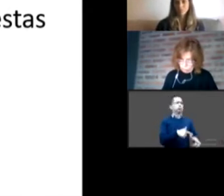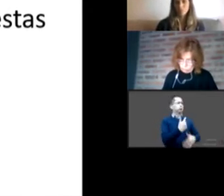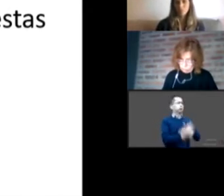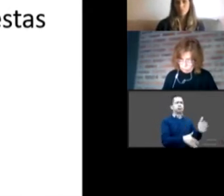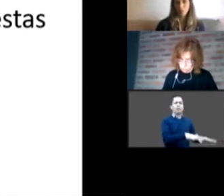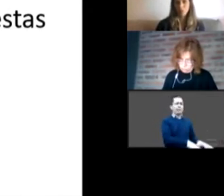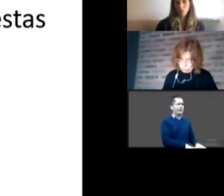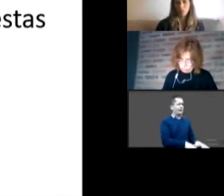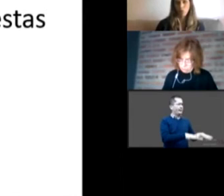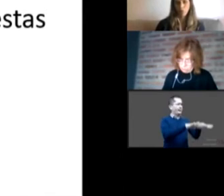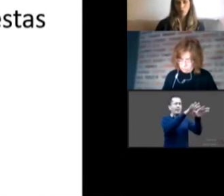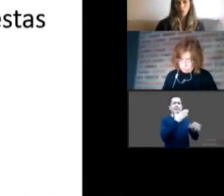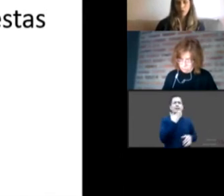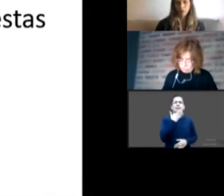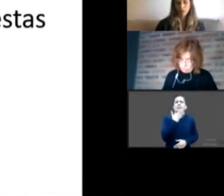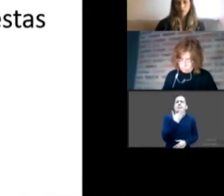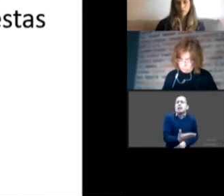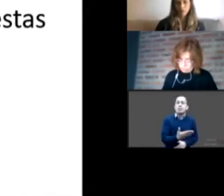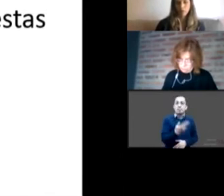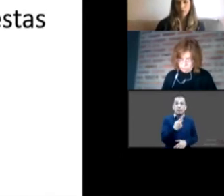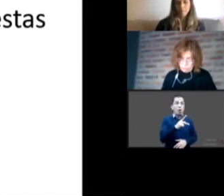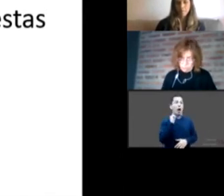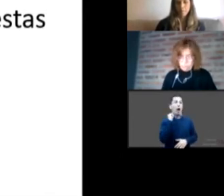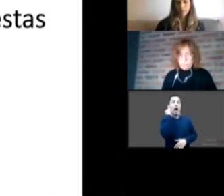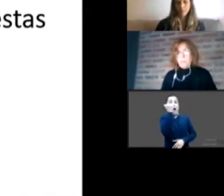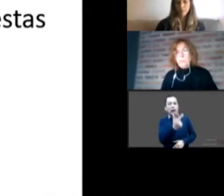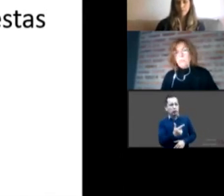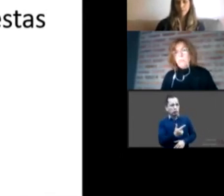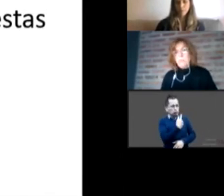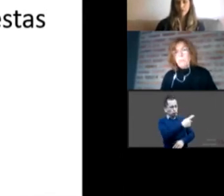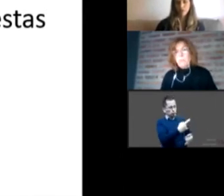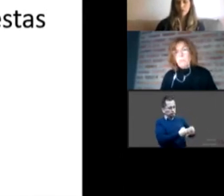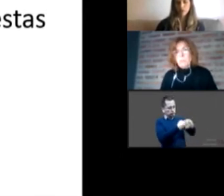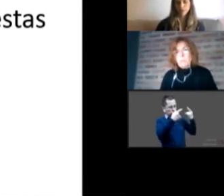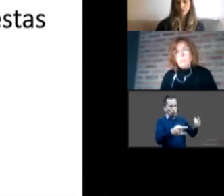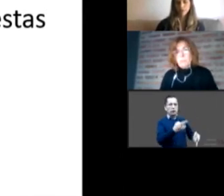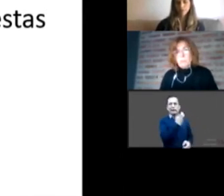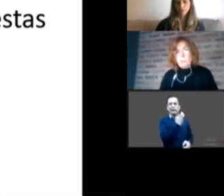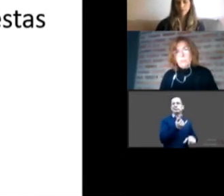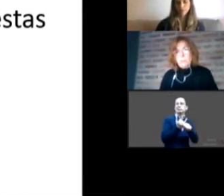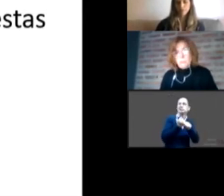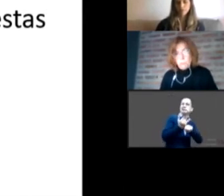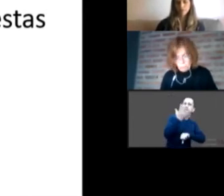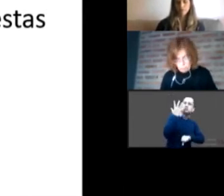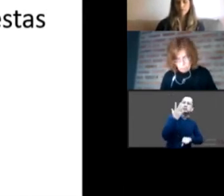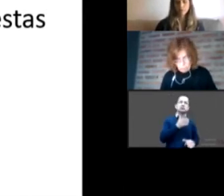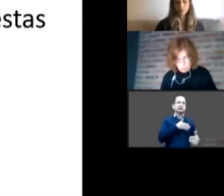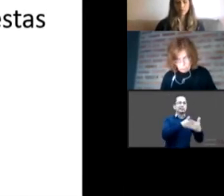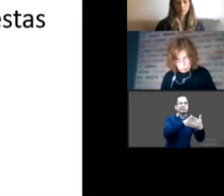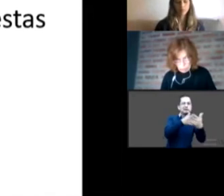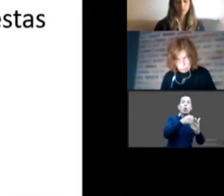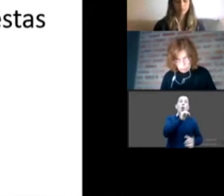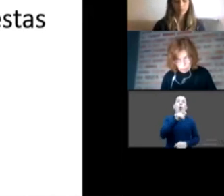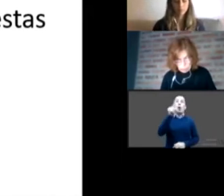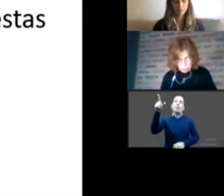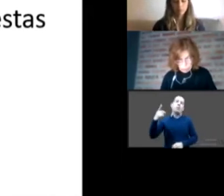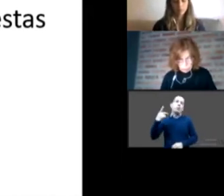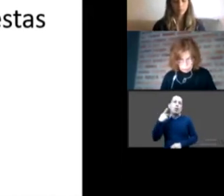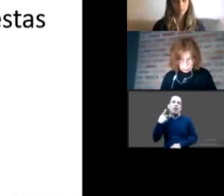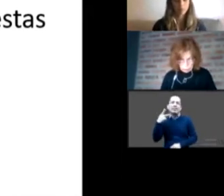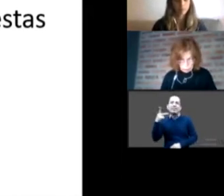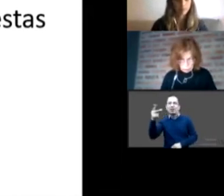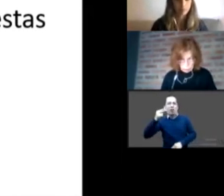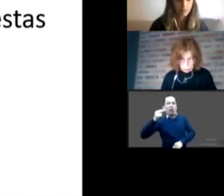restricciones de una imposición de historias que se conviertan por necesidades políticas en las historias